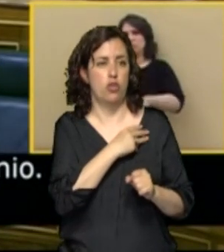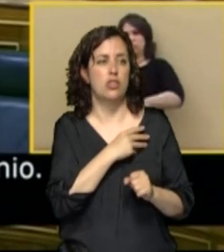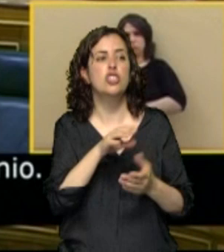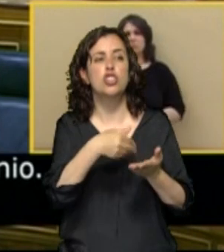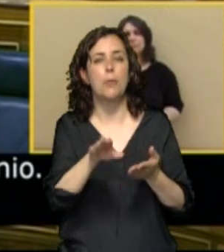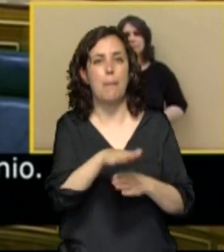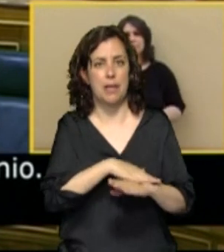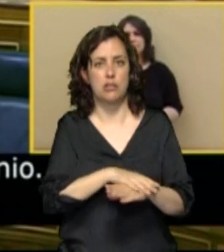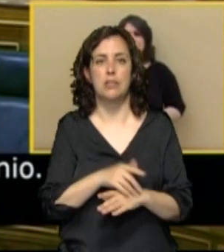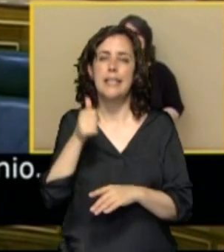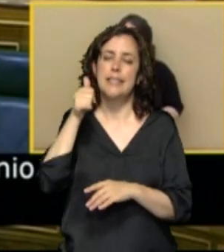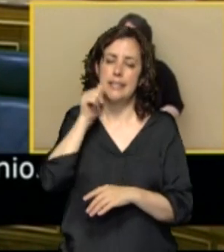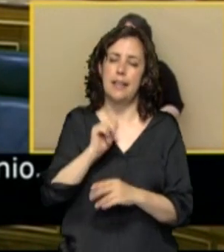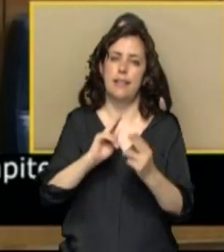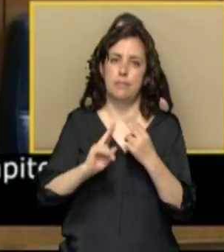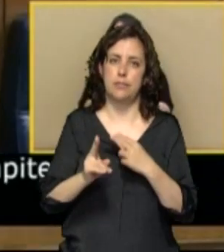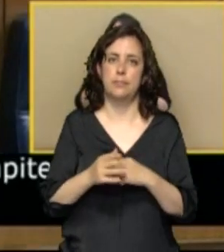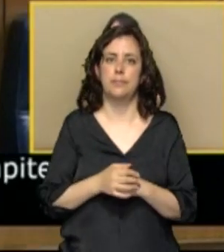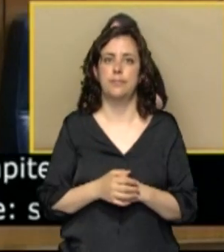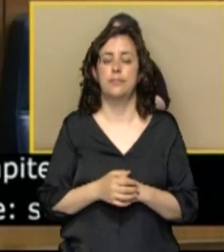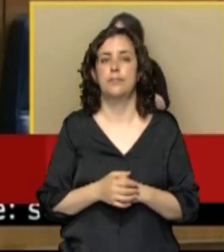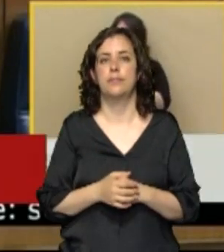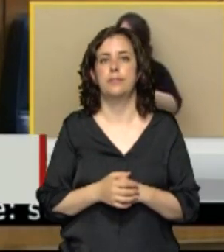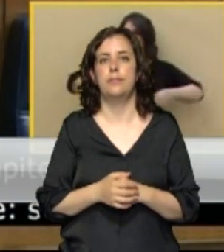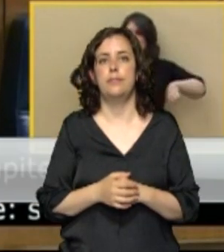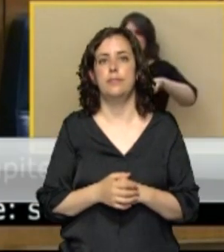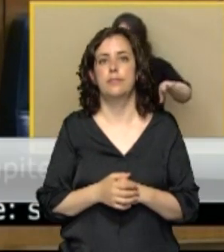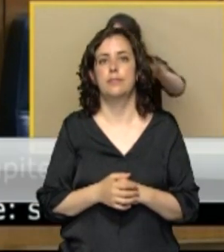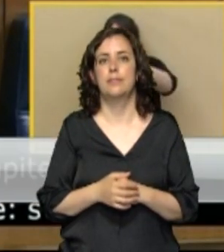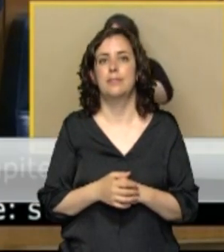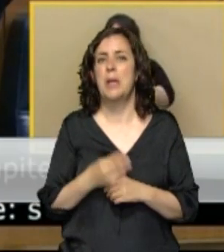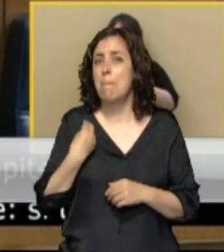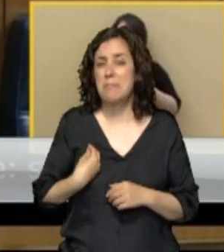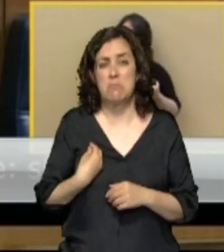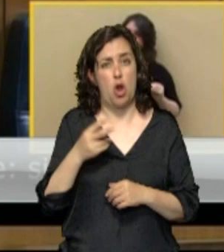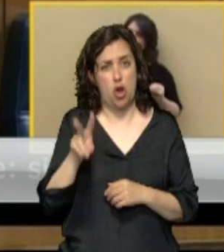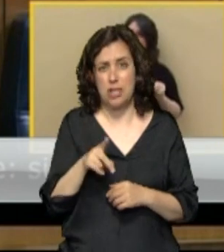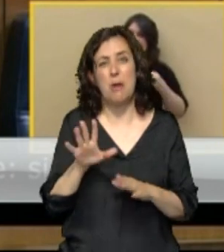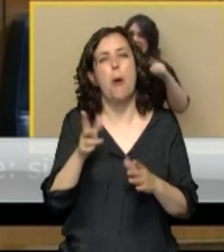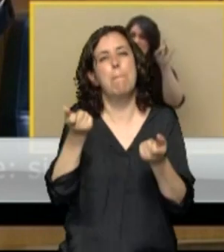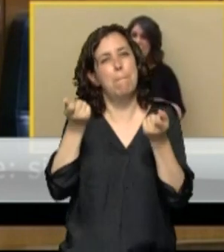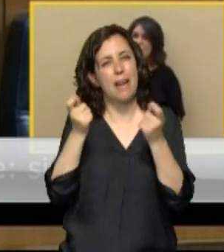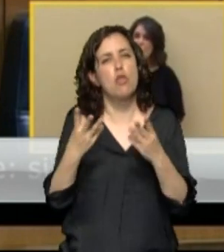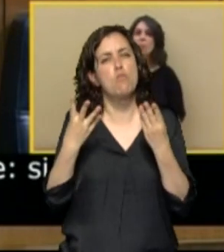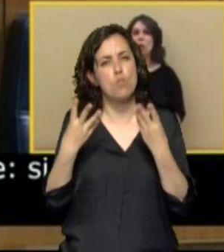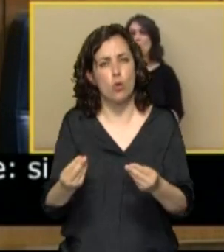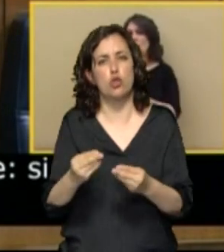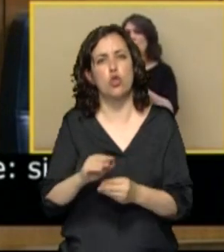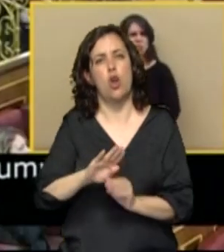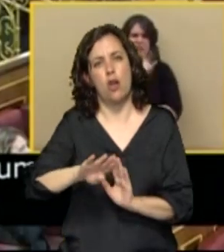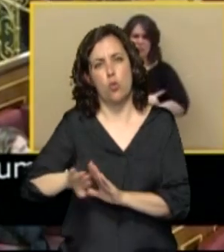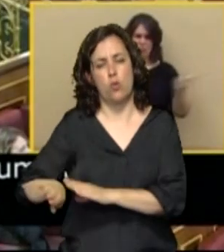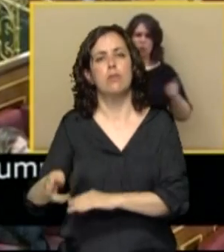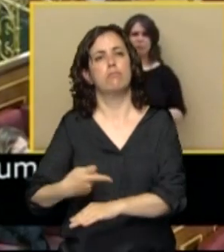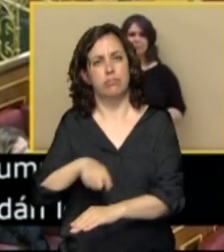Sánchez responde, pero sin referirse a Marlaska. Que si no es lo mismo, empieza para hacer lo mismo que la ultraderecha. Y eso es un problema para la democracia española.